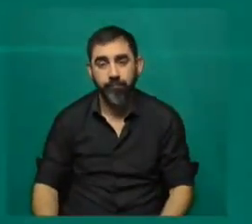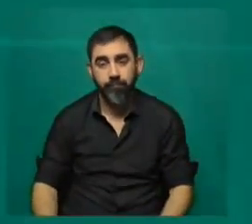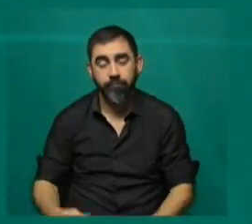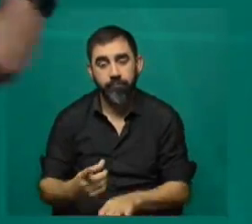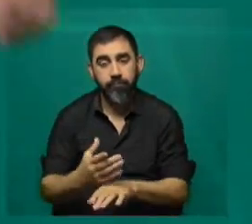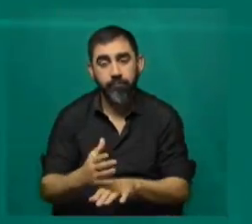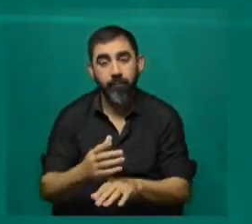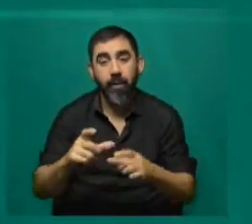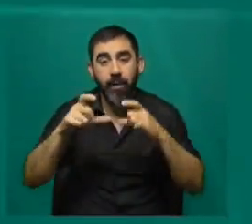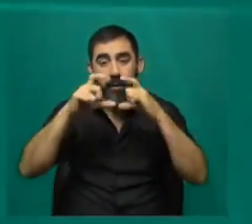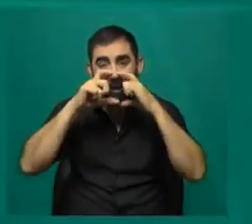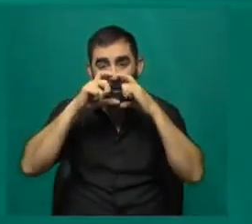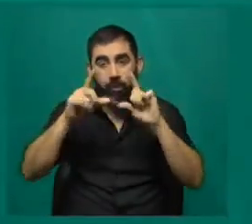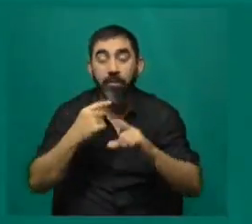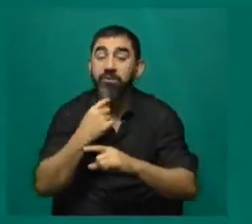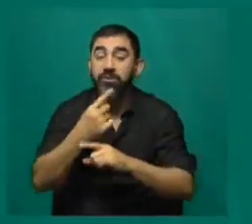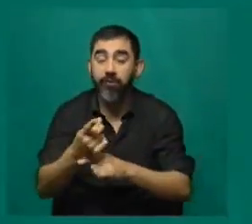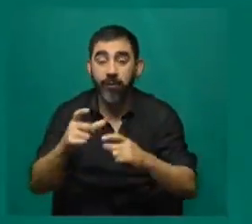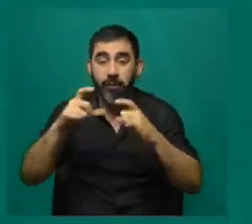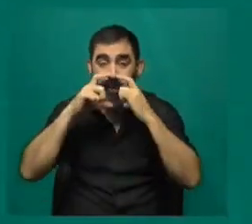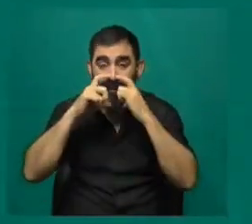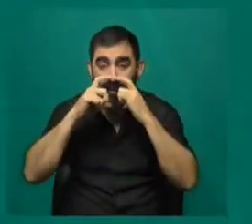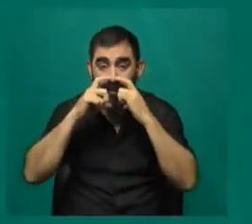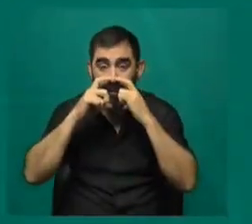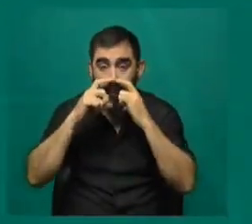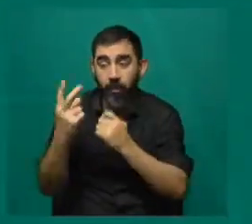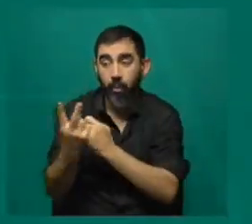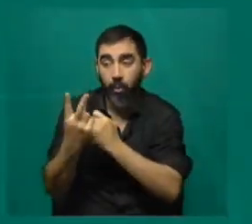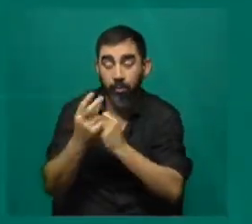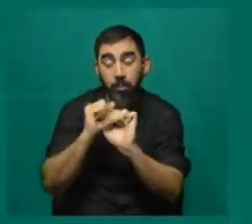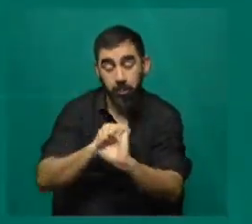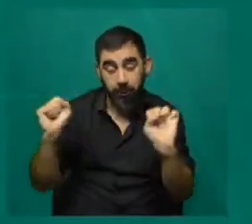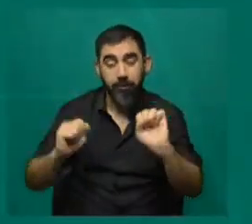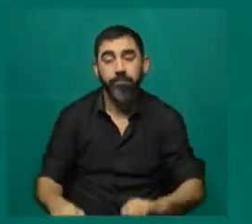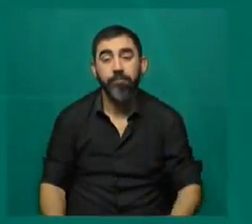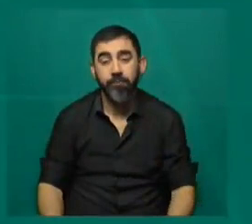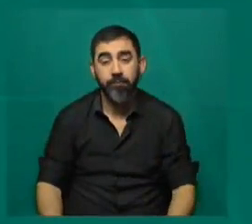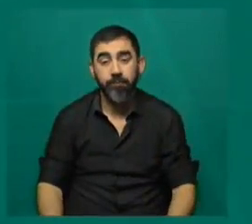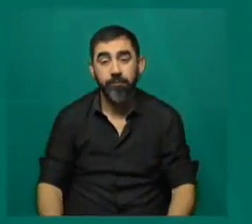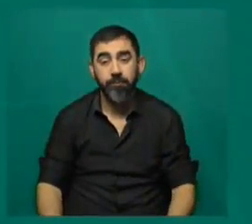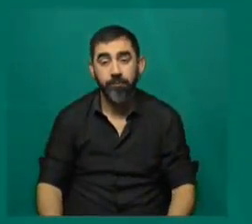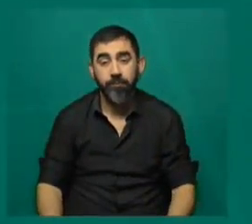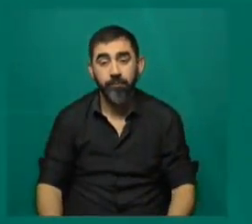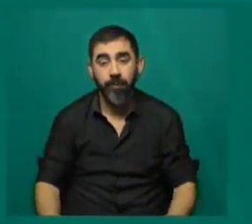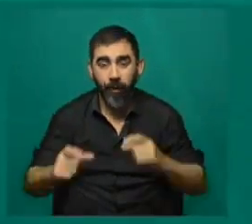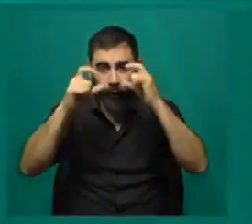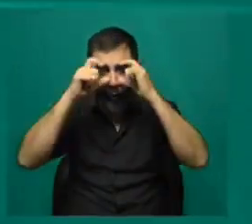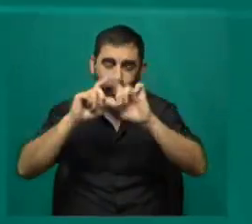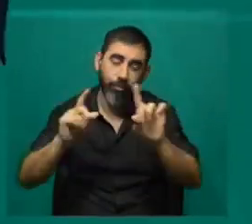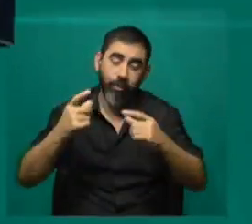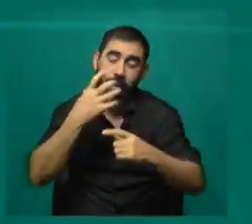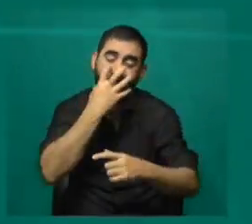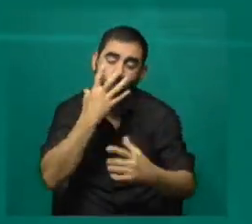precauciones en el caso del tapabocas también ayuda. ¿En algún momento? Ahí para cubrirse, ¿no? Si te lo pones en los ojos. No, porque veces es